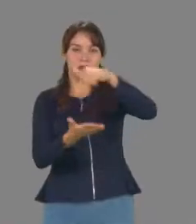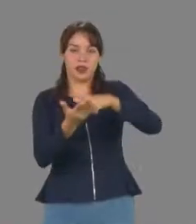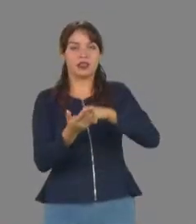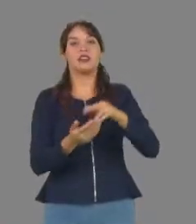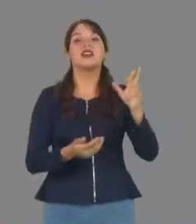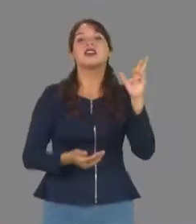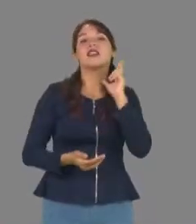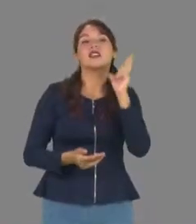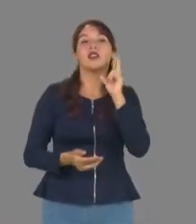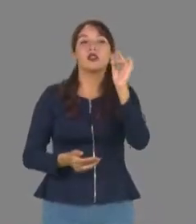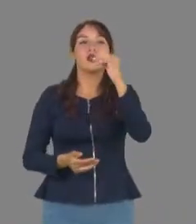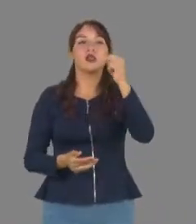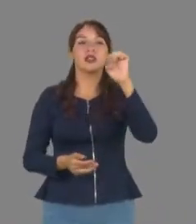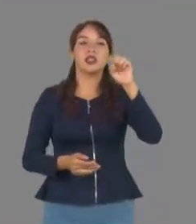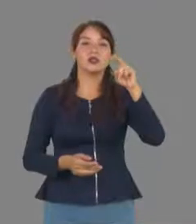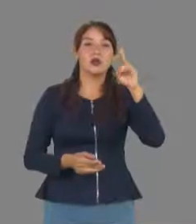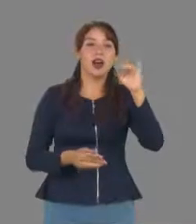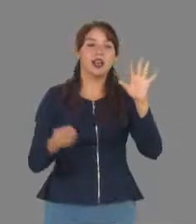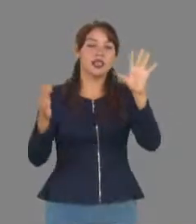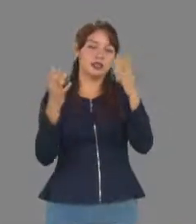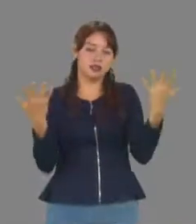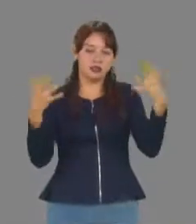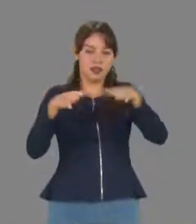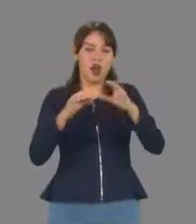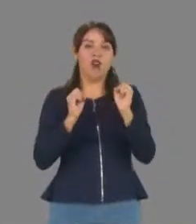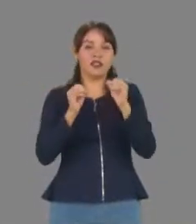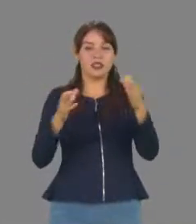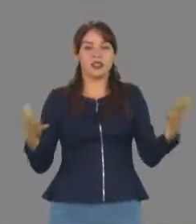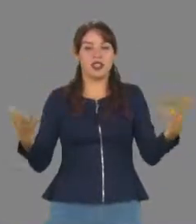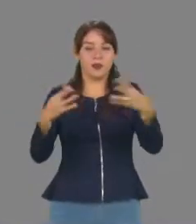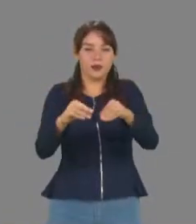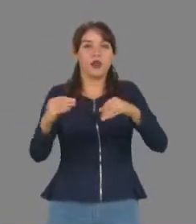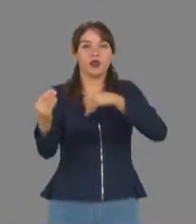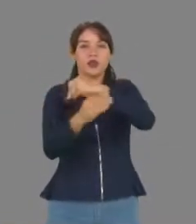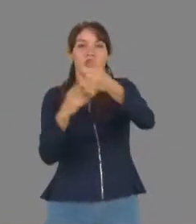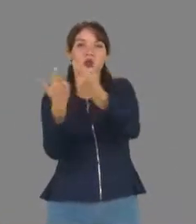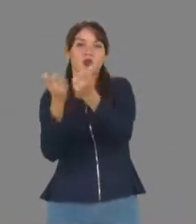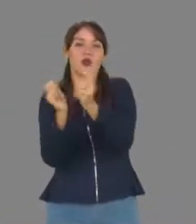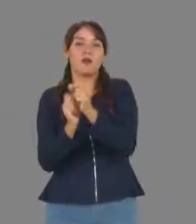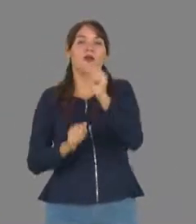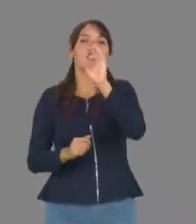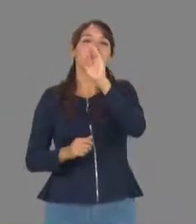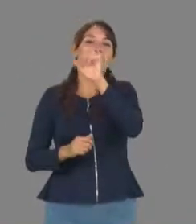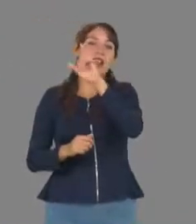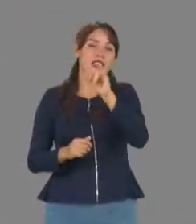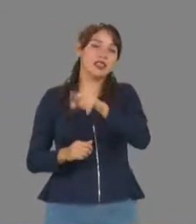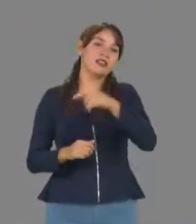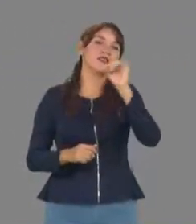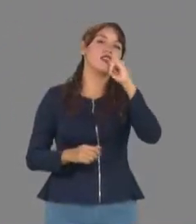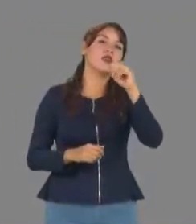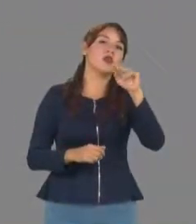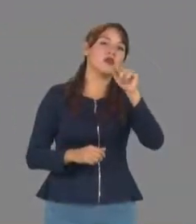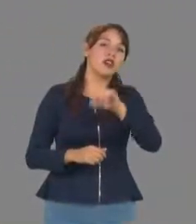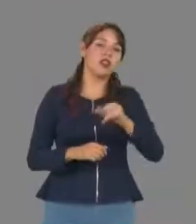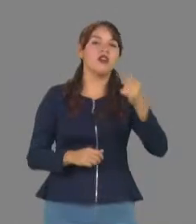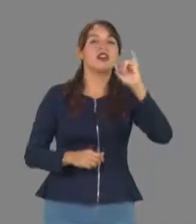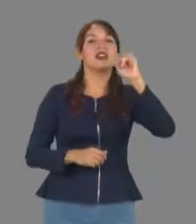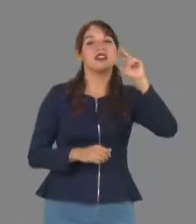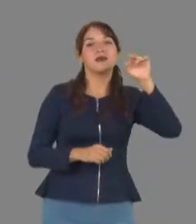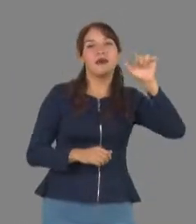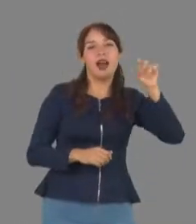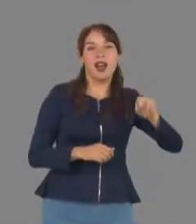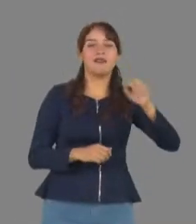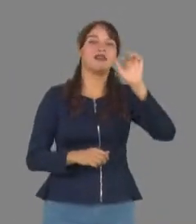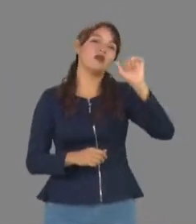recibió en sus oficinas a los campeones Félix Alejandro Herrera Atilano, Julio Alexis López Sánchez, Iván Enrique Cavazos Grimaldo y